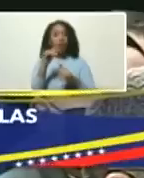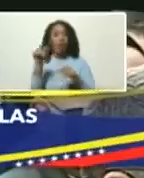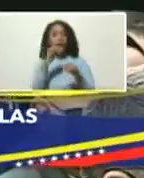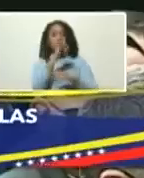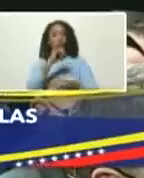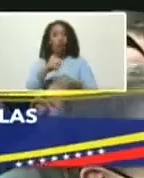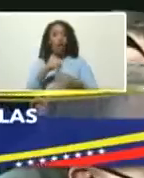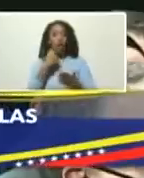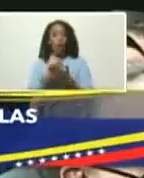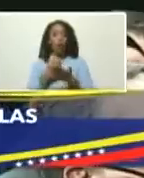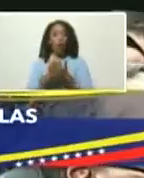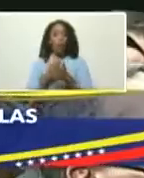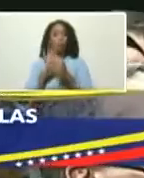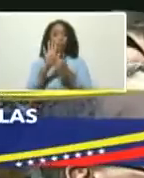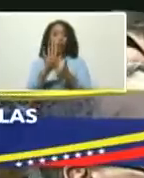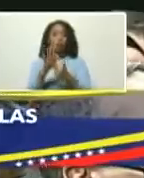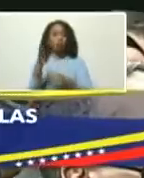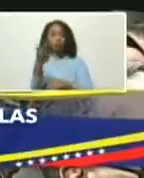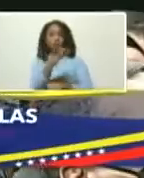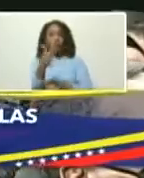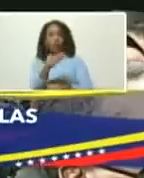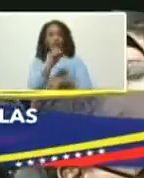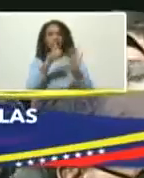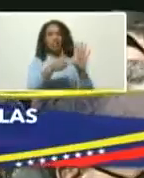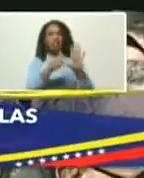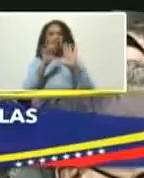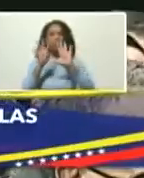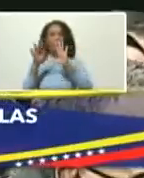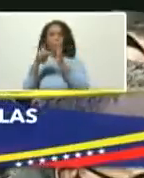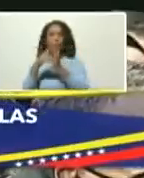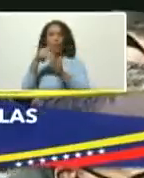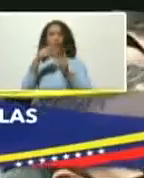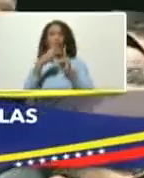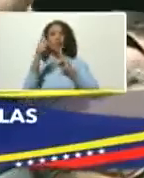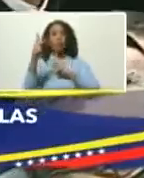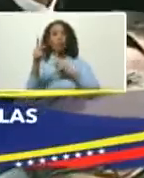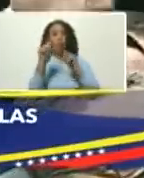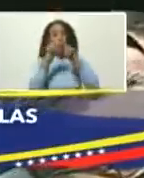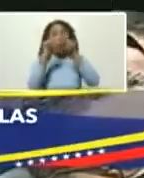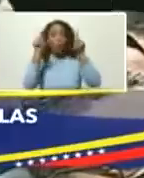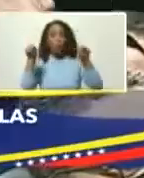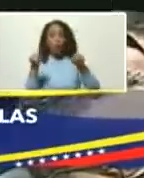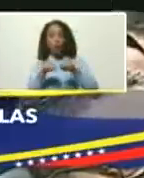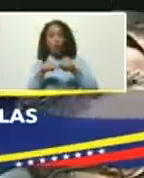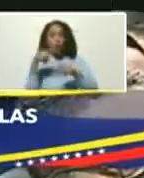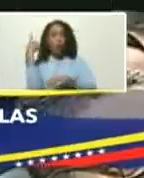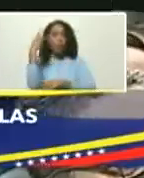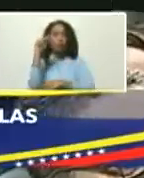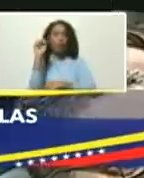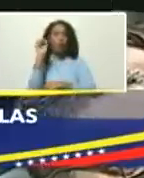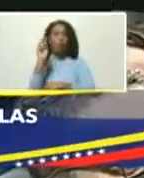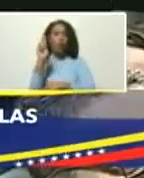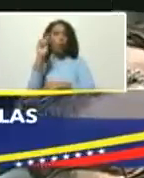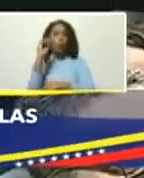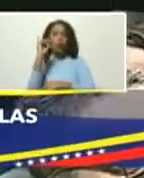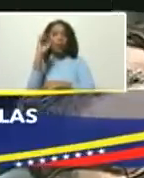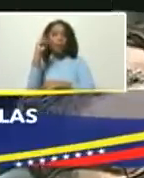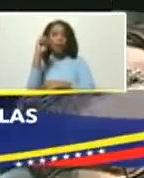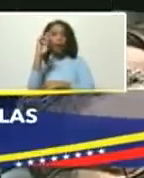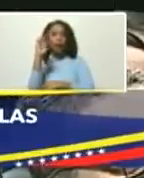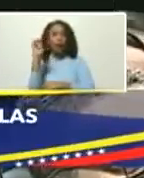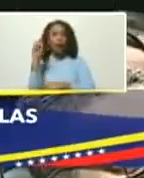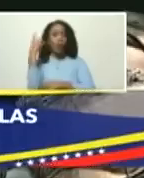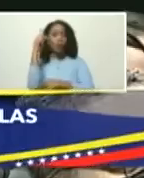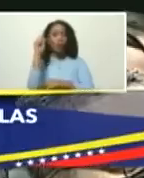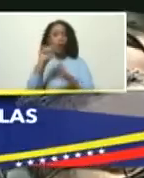que planteamos una aproximación de unos 69 mil kilómetros cuadrados entre la parroquia Urimare y la parroquia La Guaira está